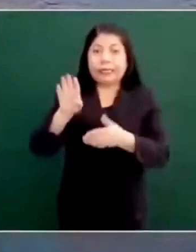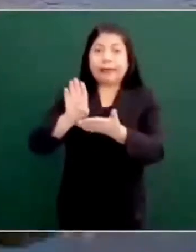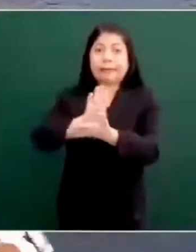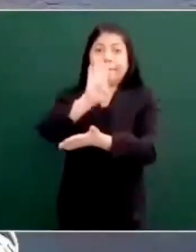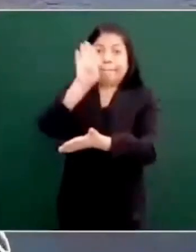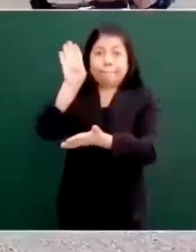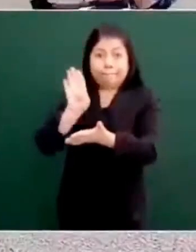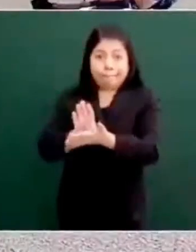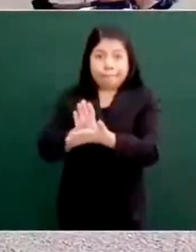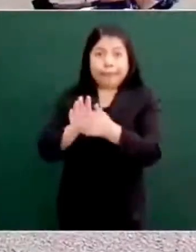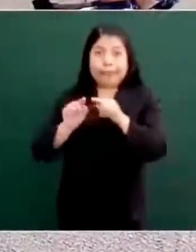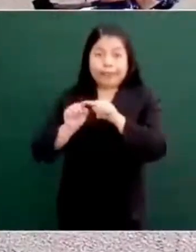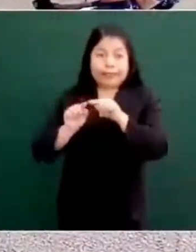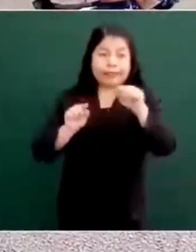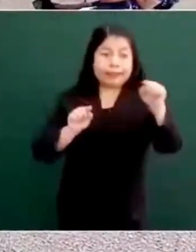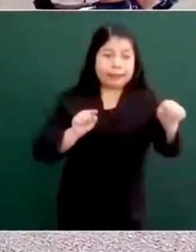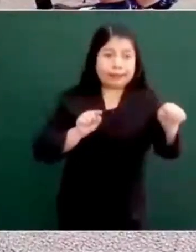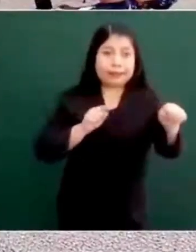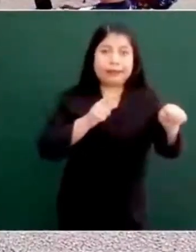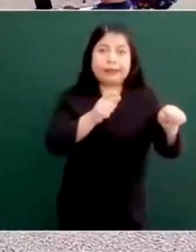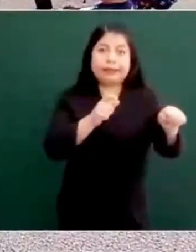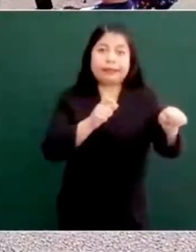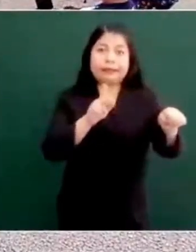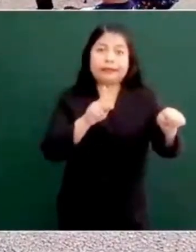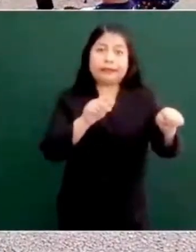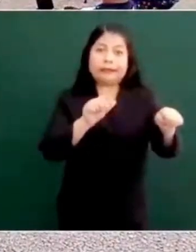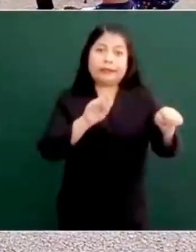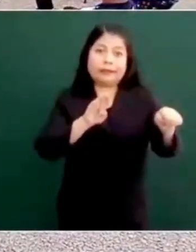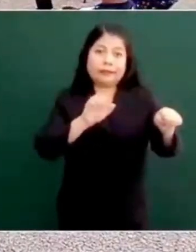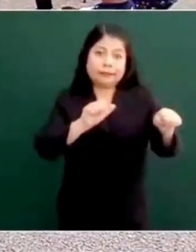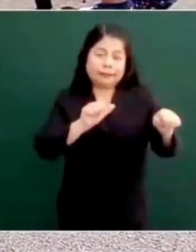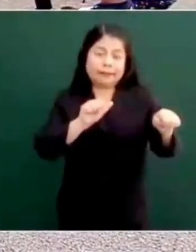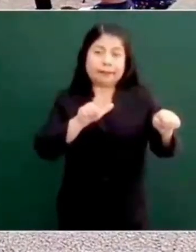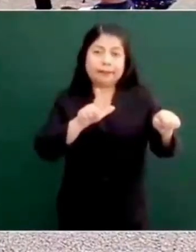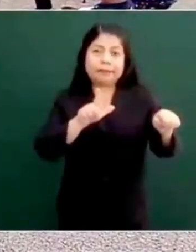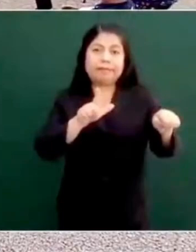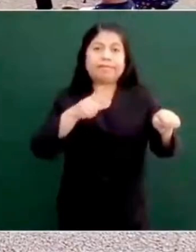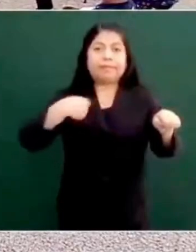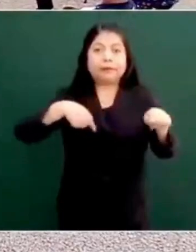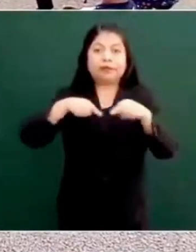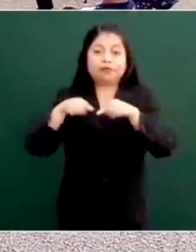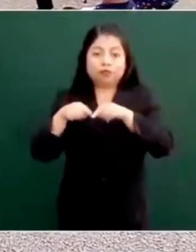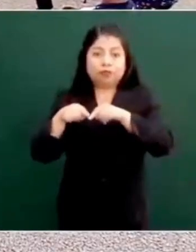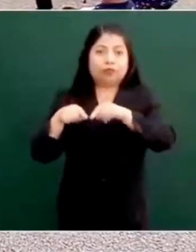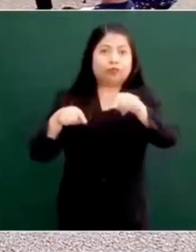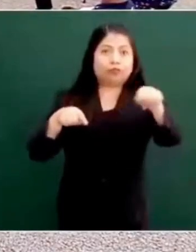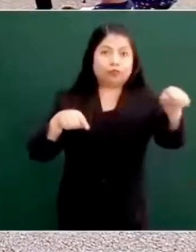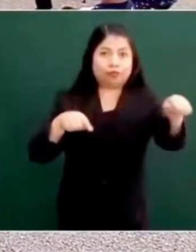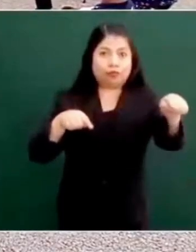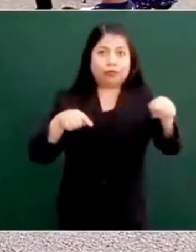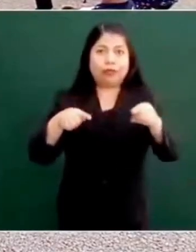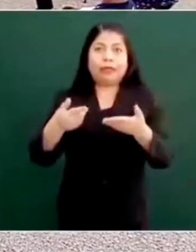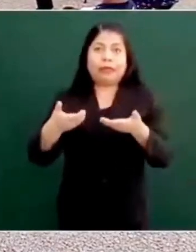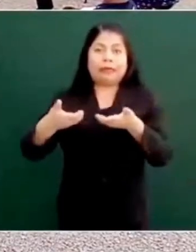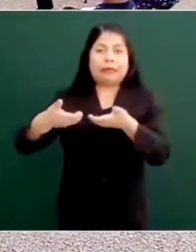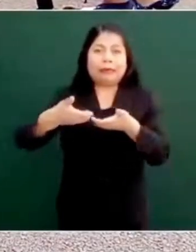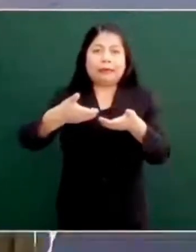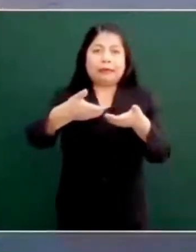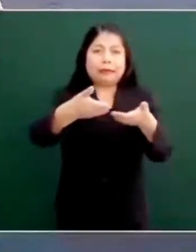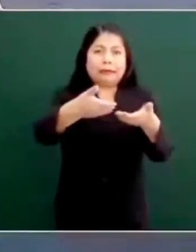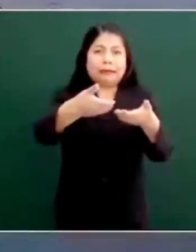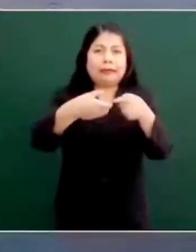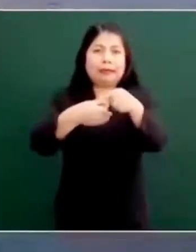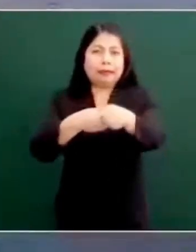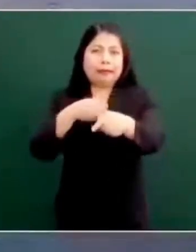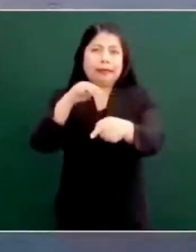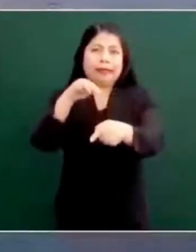la zona arqueológica de Ixcabal. Aprovechamos la carretera a Miguel Alemán, Bacalar-Miguel Alemán, y